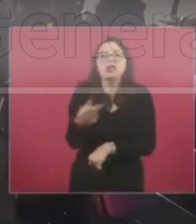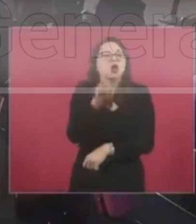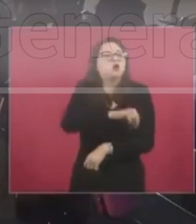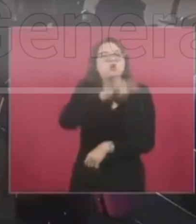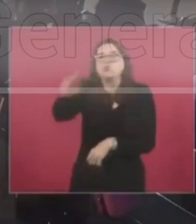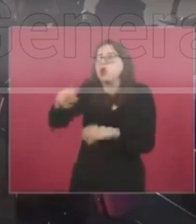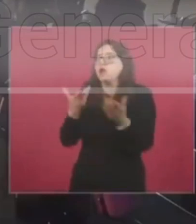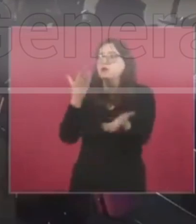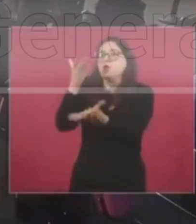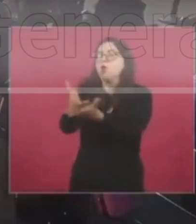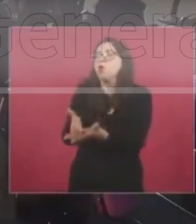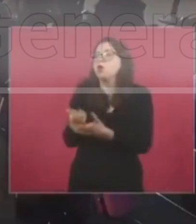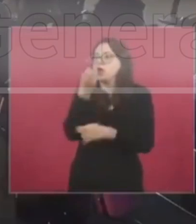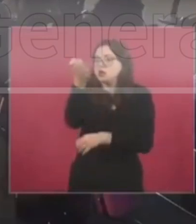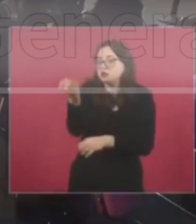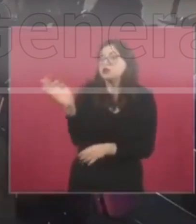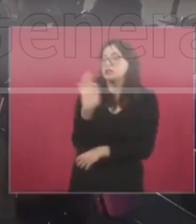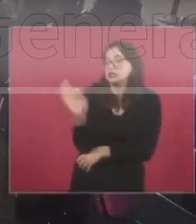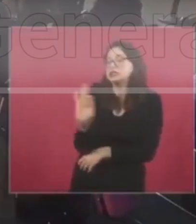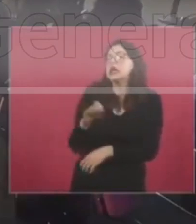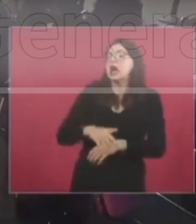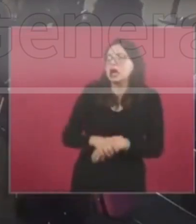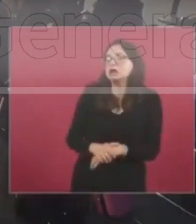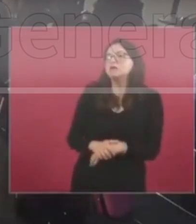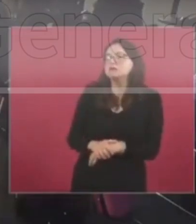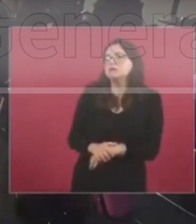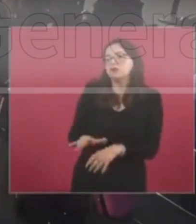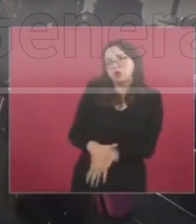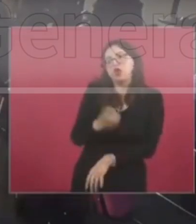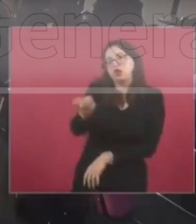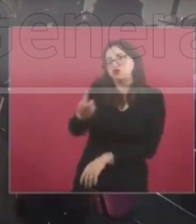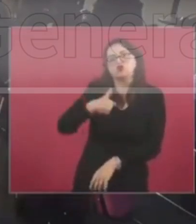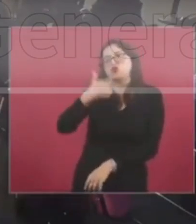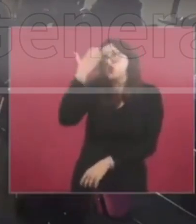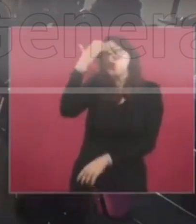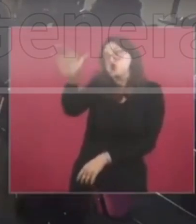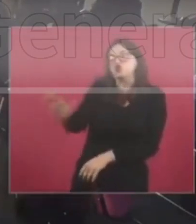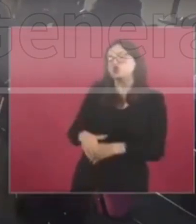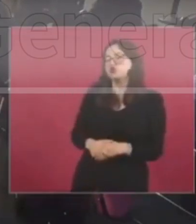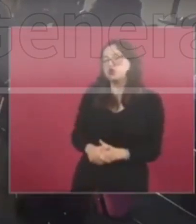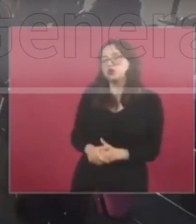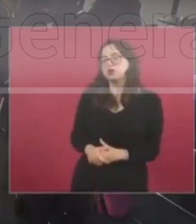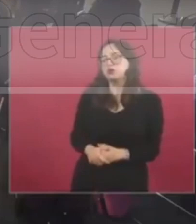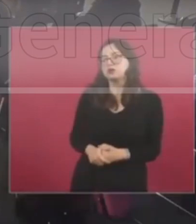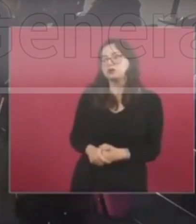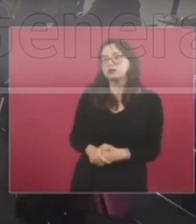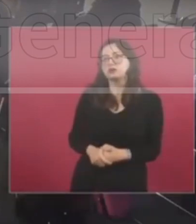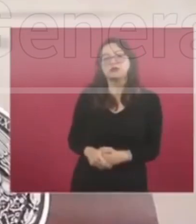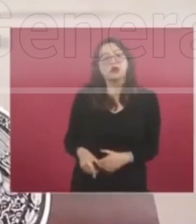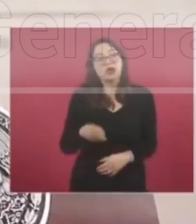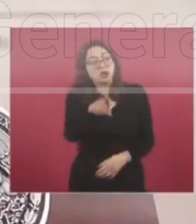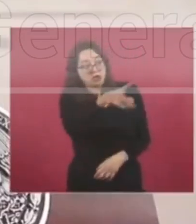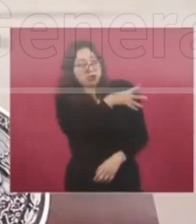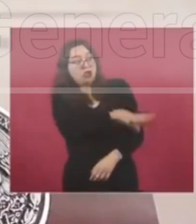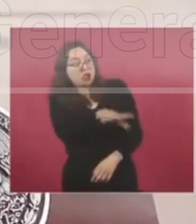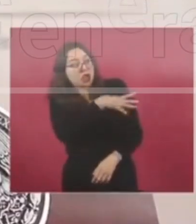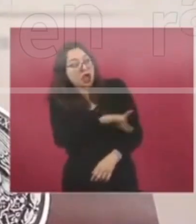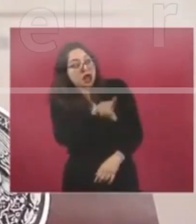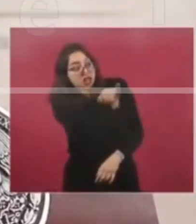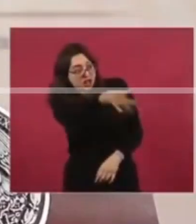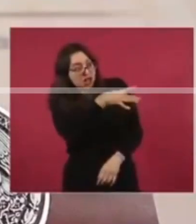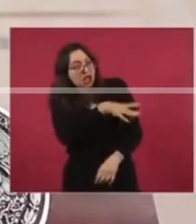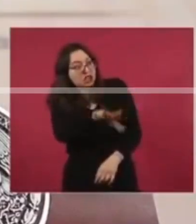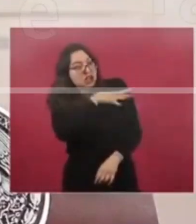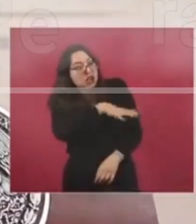sentimientos de la gente fíjate que yo tengo la opinión yo tengo la opinión porque tienen